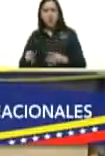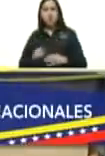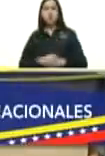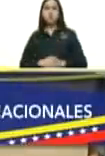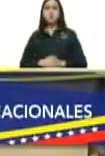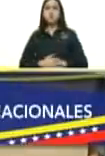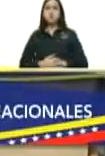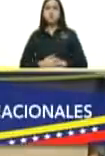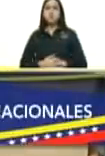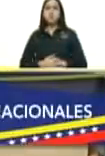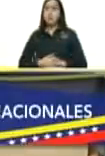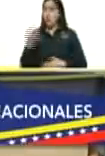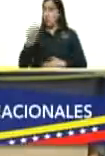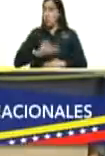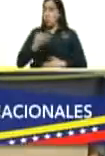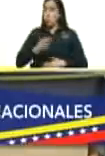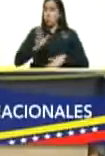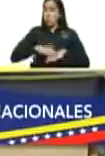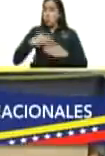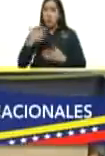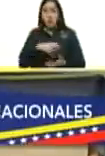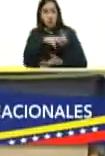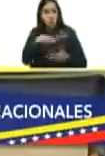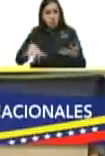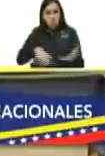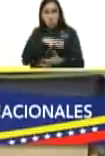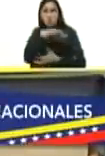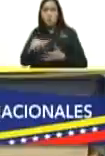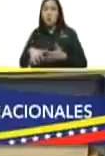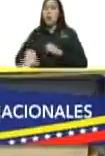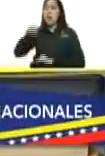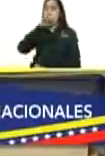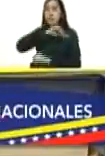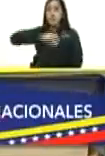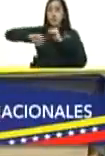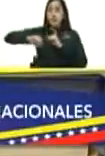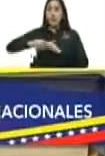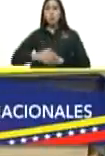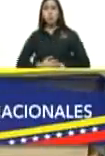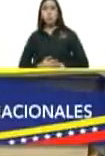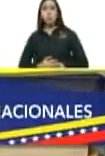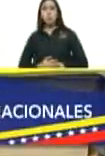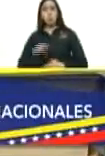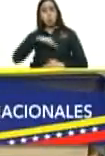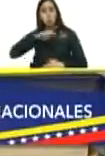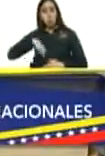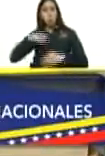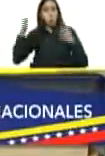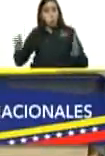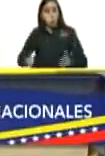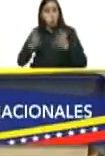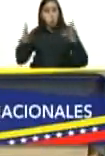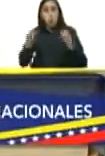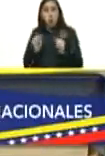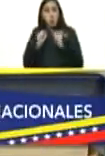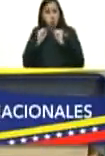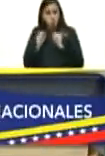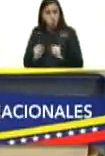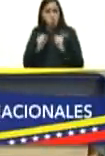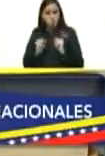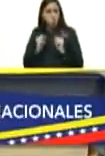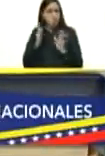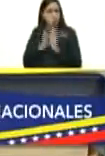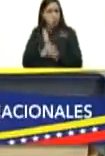pero tenemos problemas que hemos enfrentado y estamos superando muy graves producto